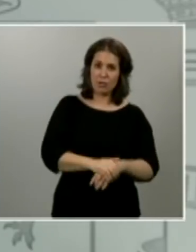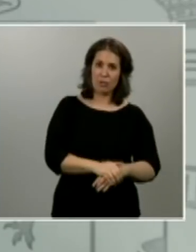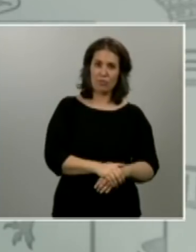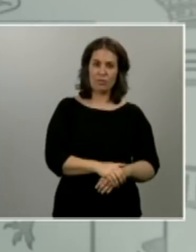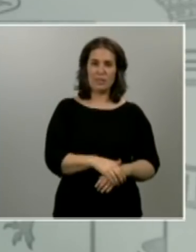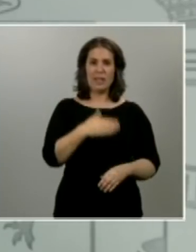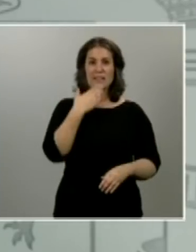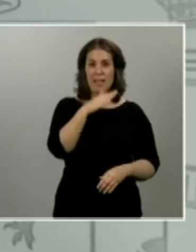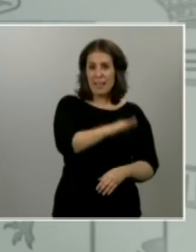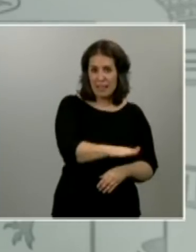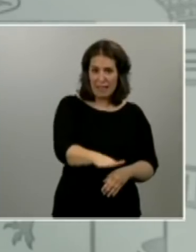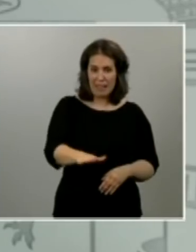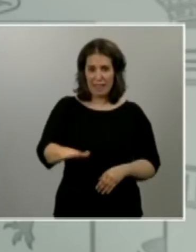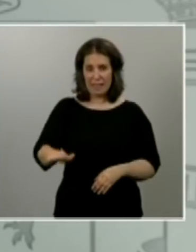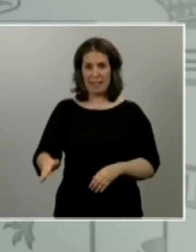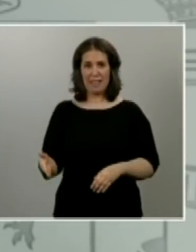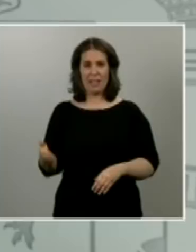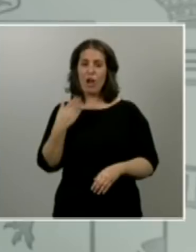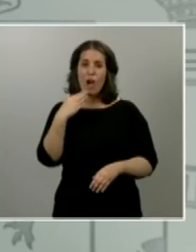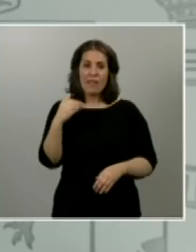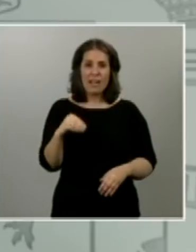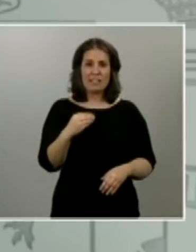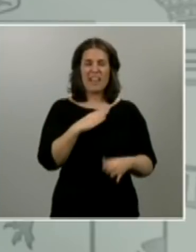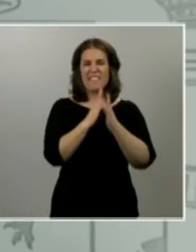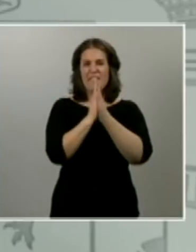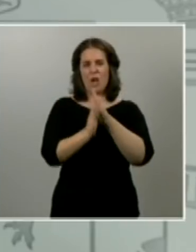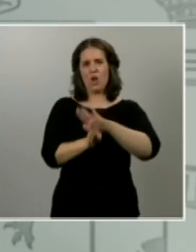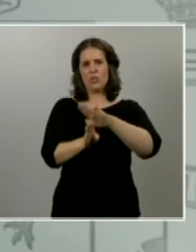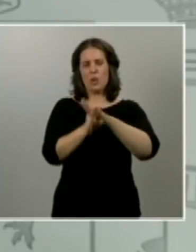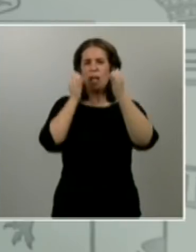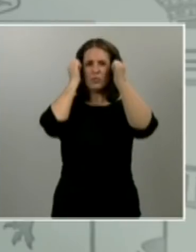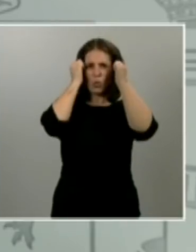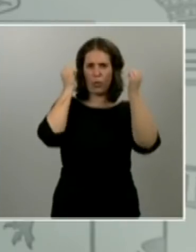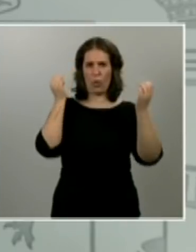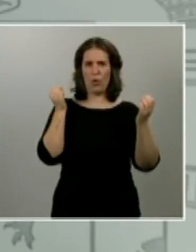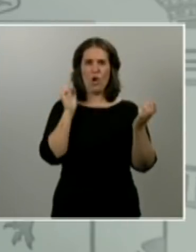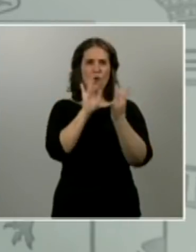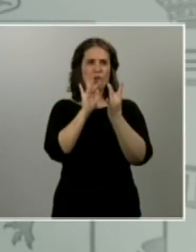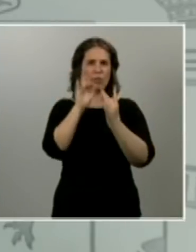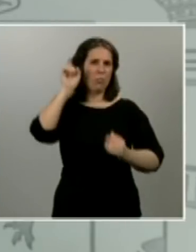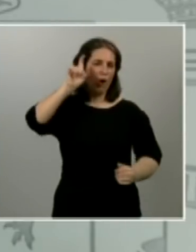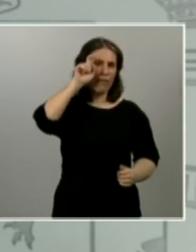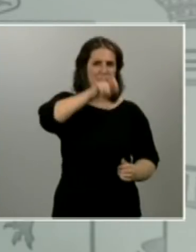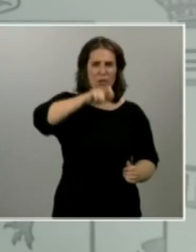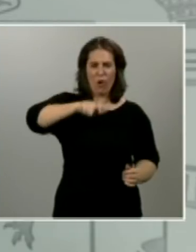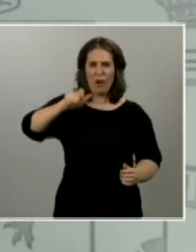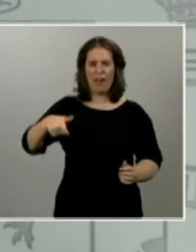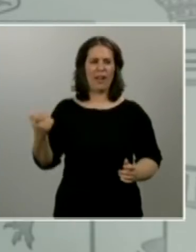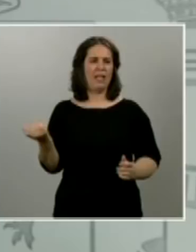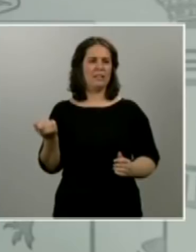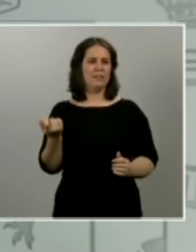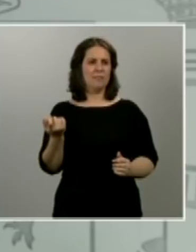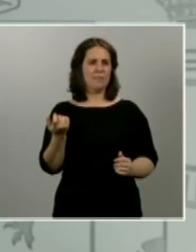los más jóvenes seguir con el estudio, mantener el contacto con vuestros profesores, colaborar con vuestros padres,